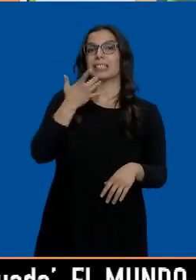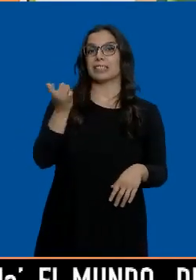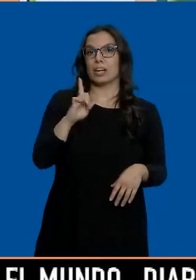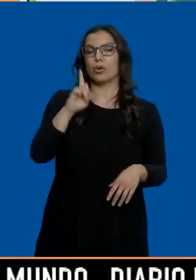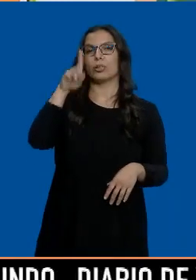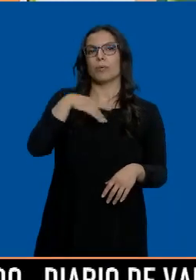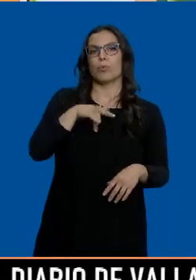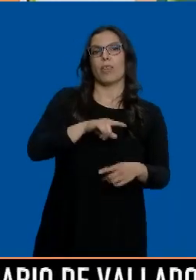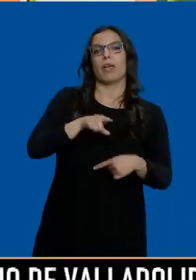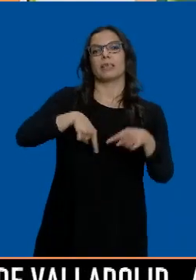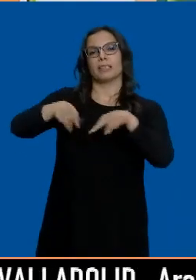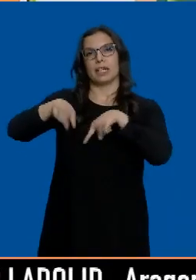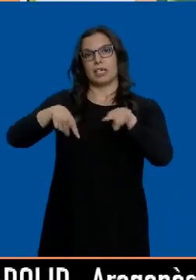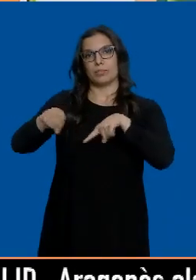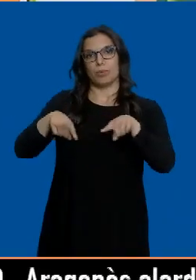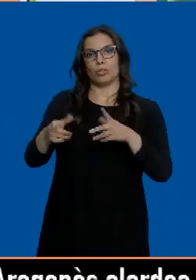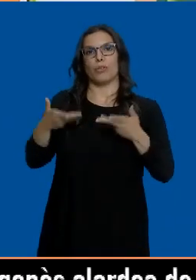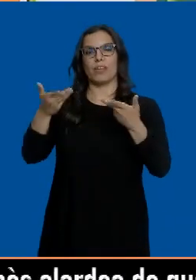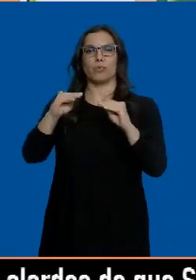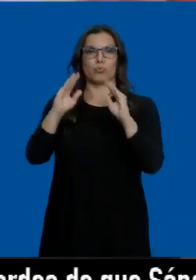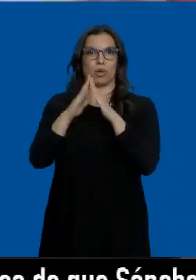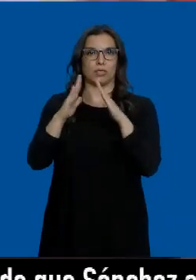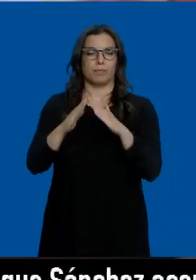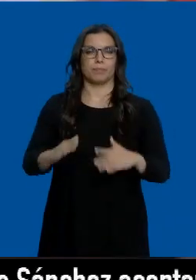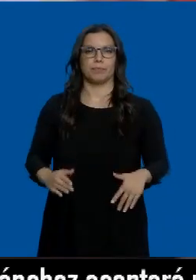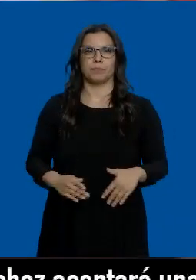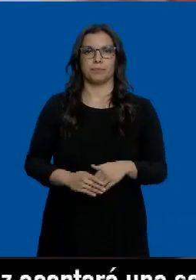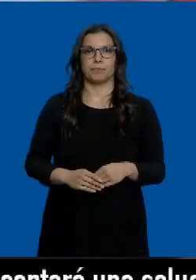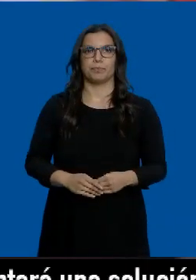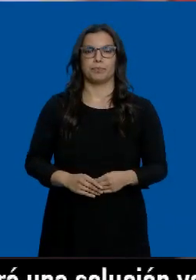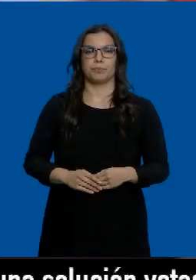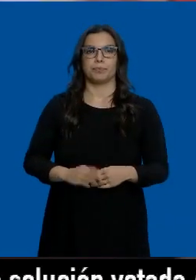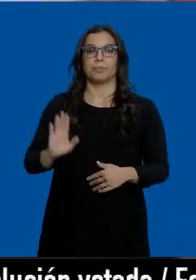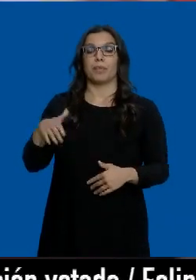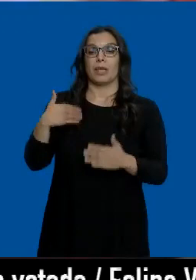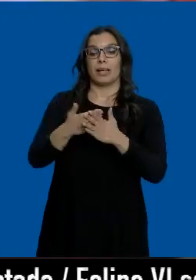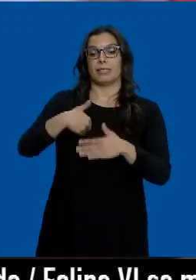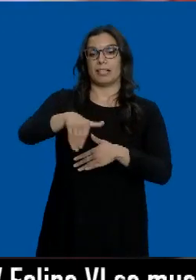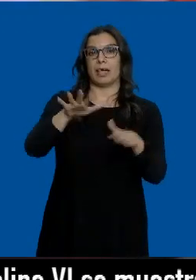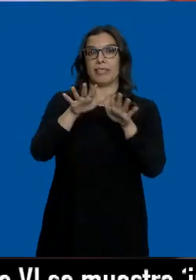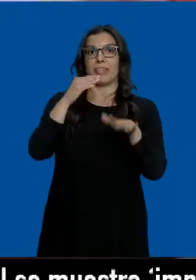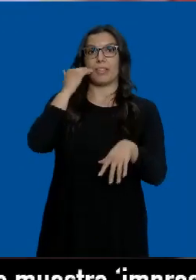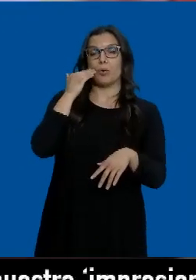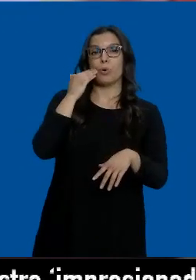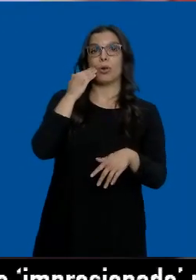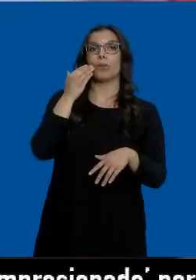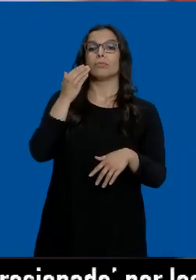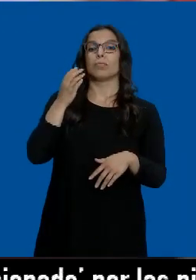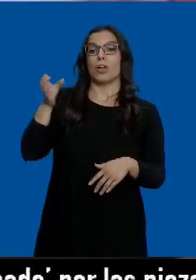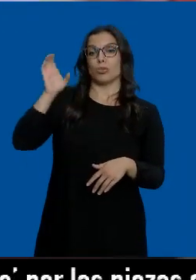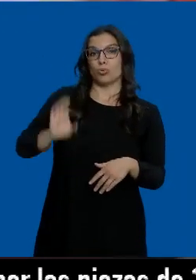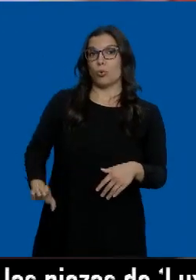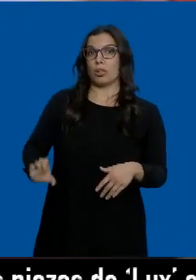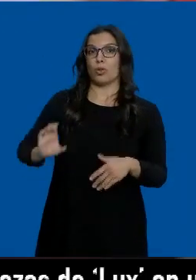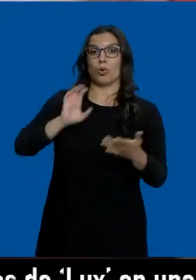tienen también la posibilidad de transporte para su domicilio. Hasta el próximo día de julio, todo el salario de los castellanos